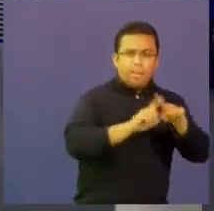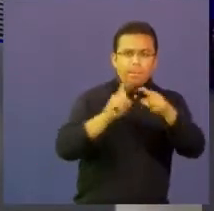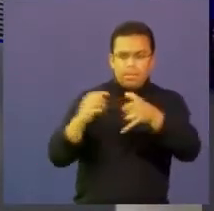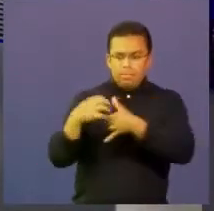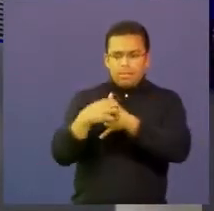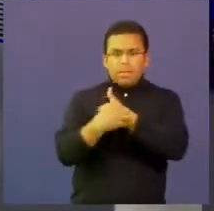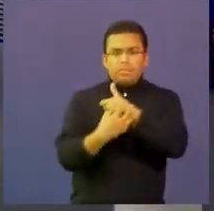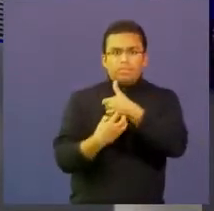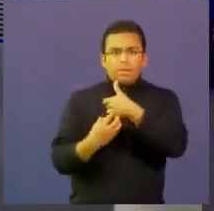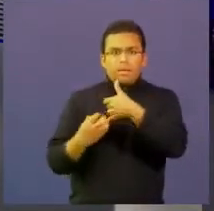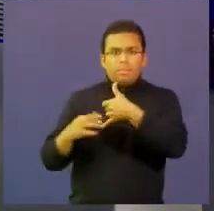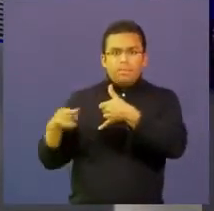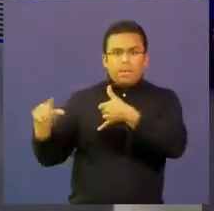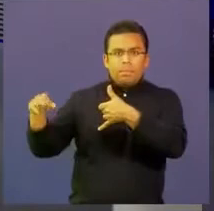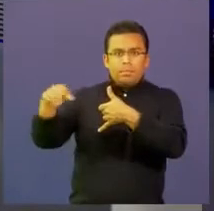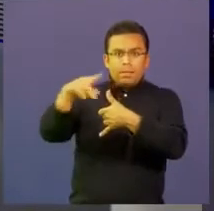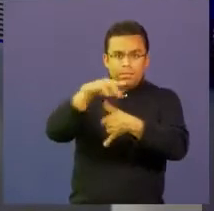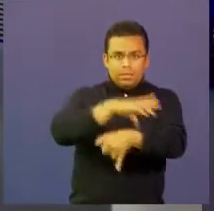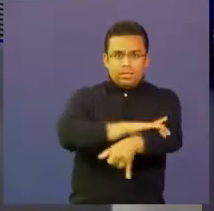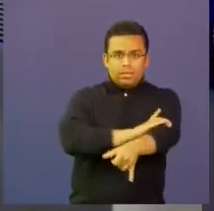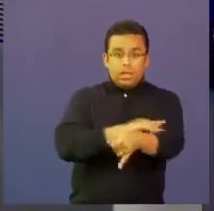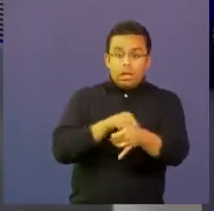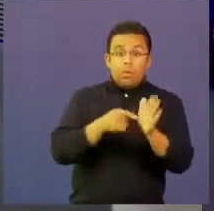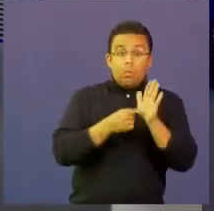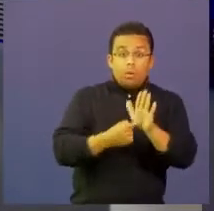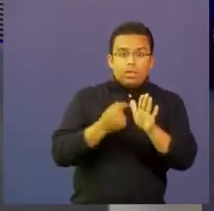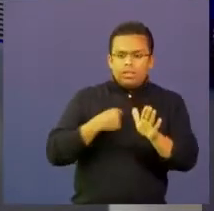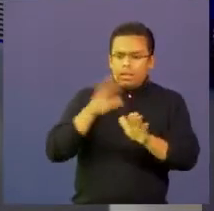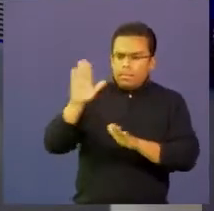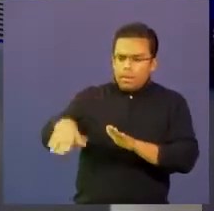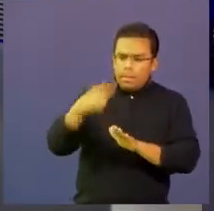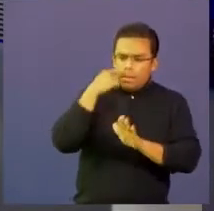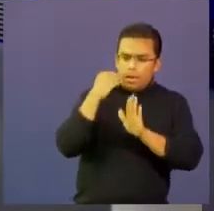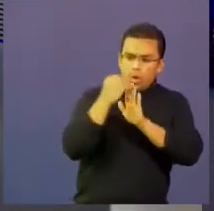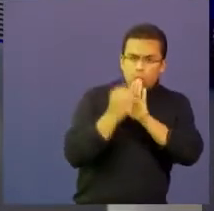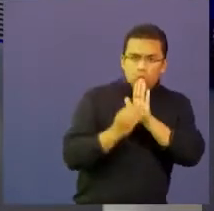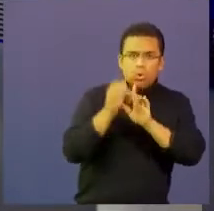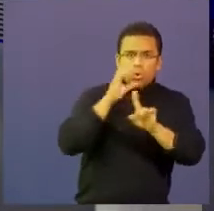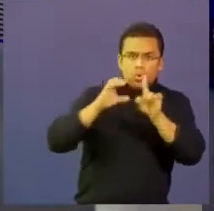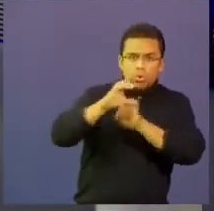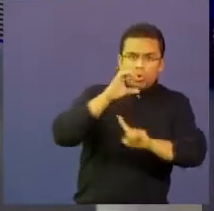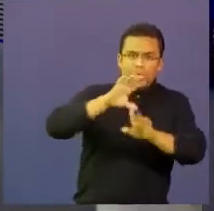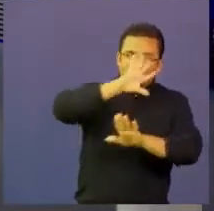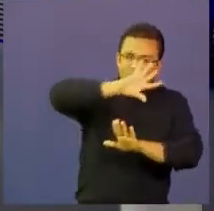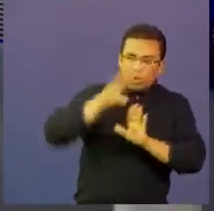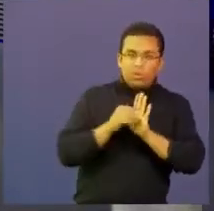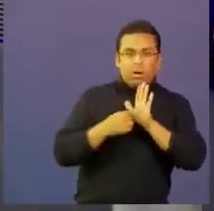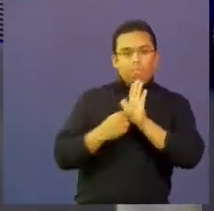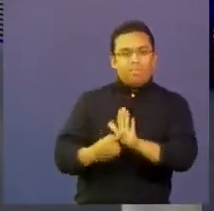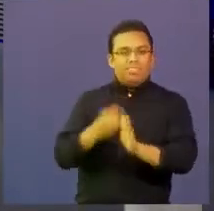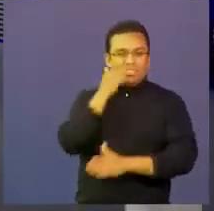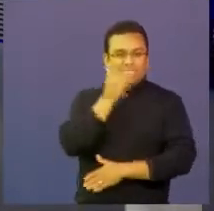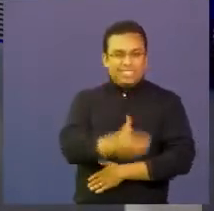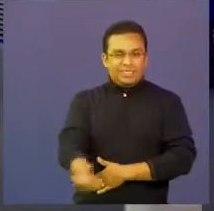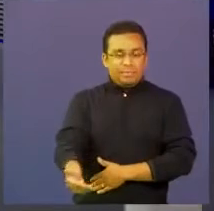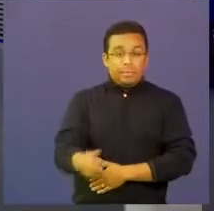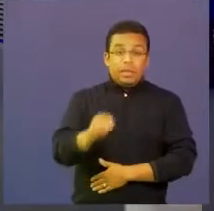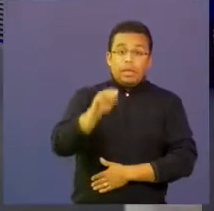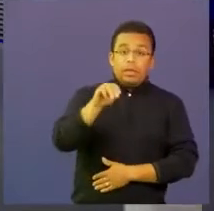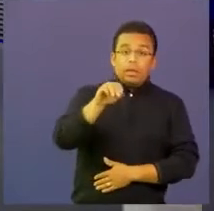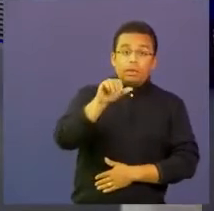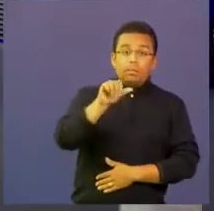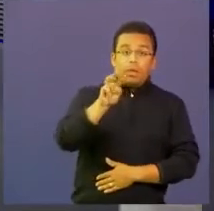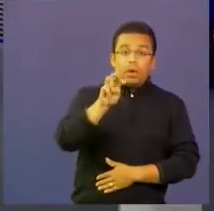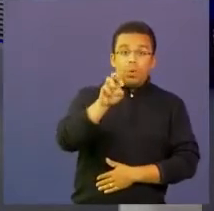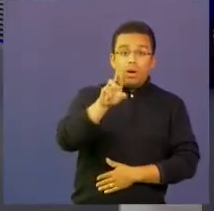regiones del país, para mostrarle todos los contenidos y toda la cultura del país a los niños. Entonces tenemos Maguaré, es?